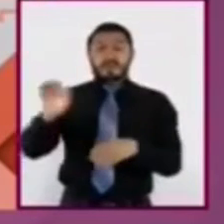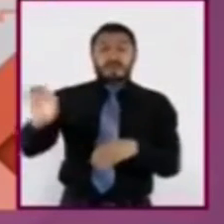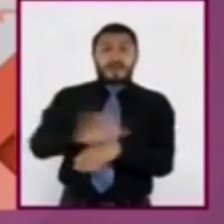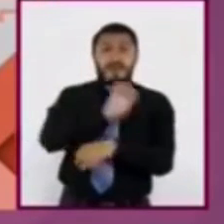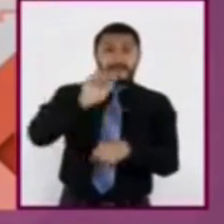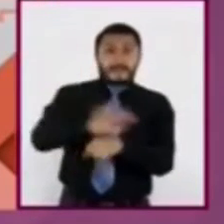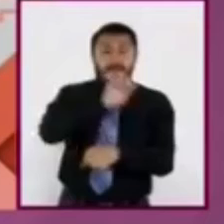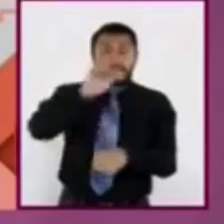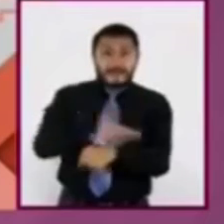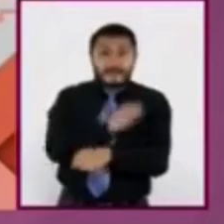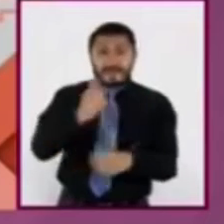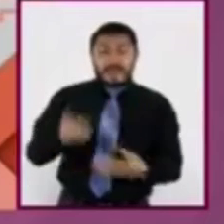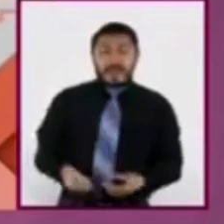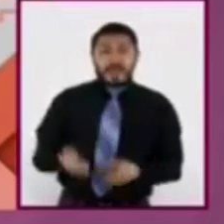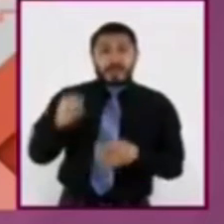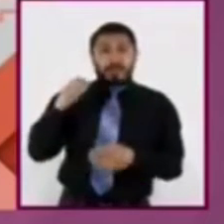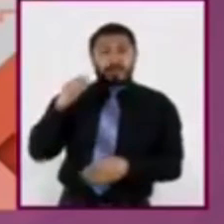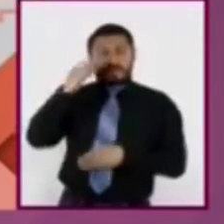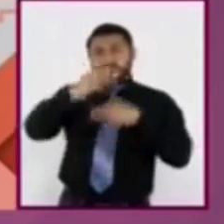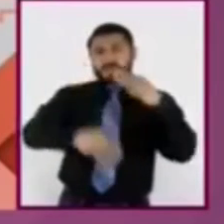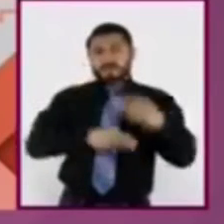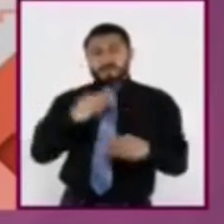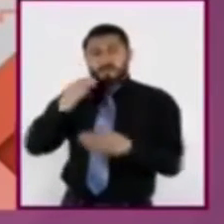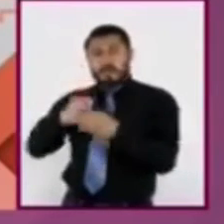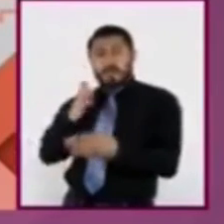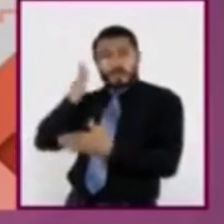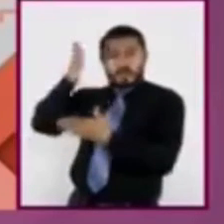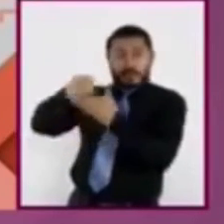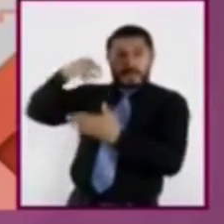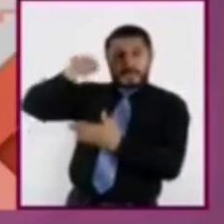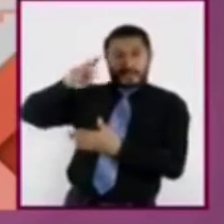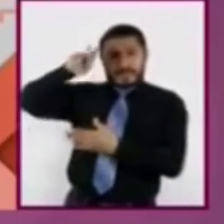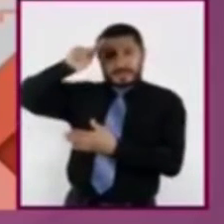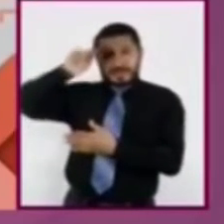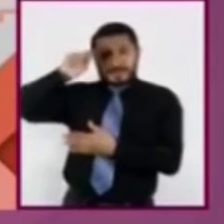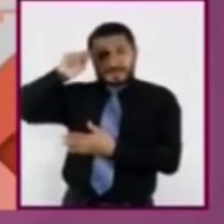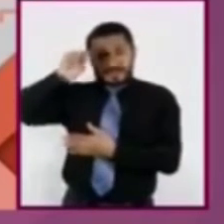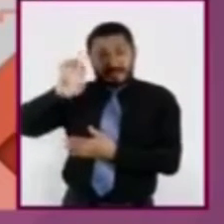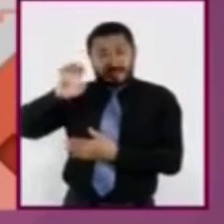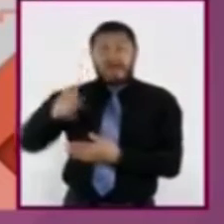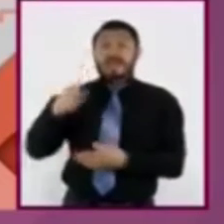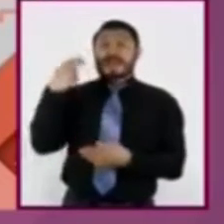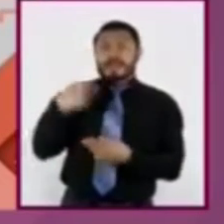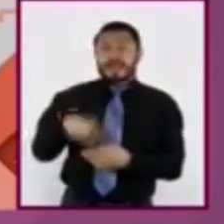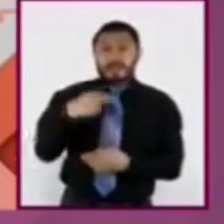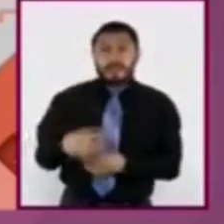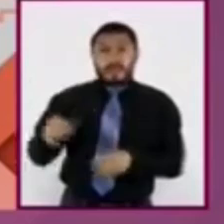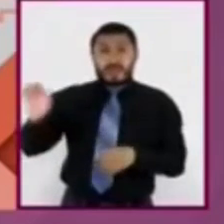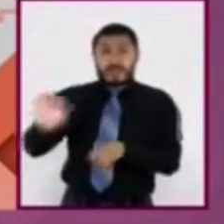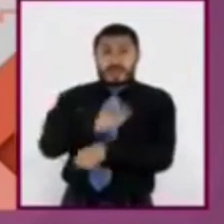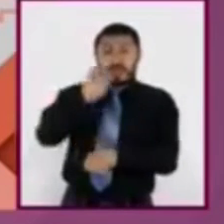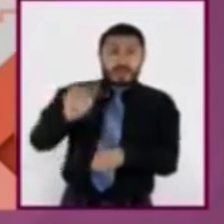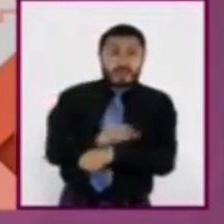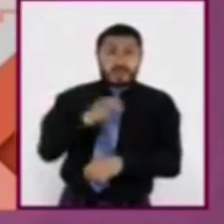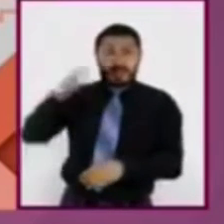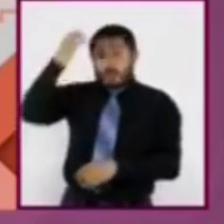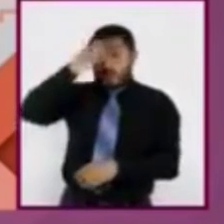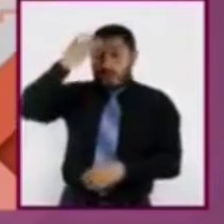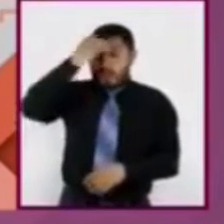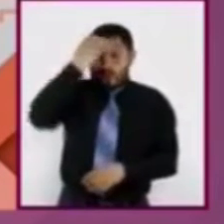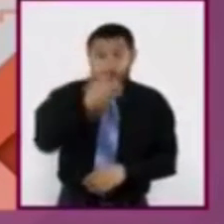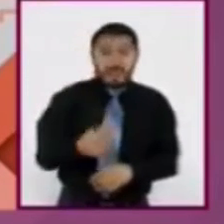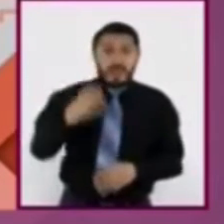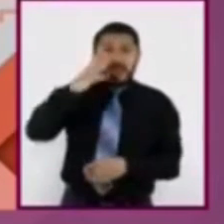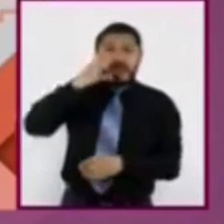todoterreno que llegó a Marte en el 2011. La nota se titula Un vehículo explorador llamado Curiosity, curiosidad,